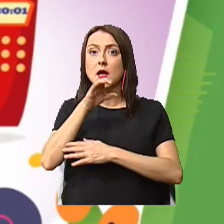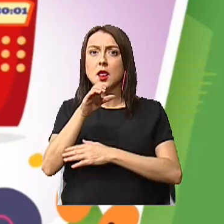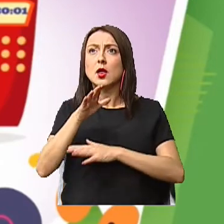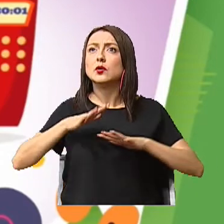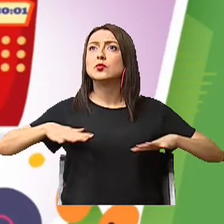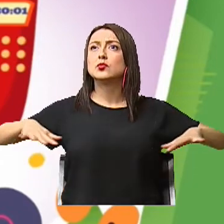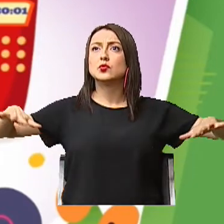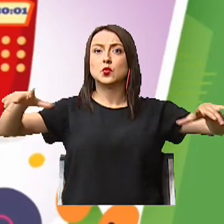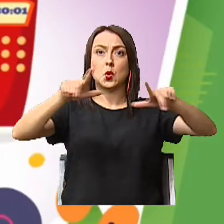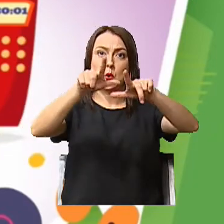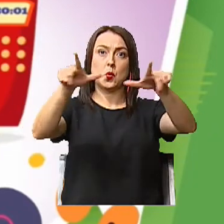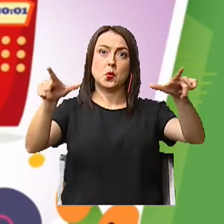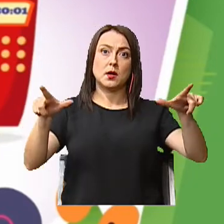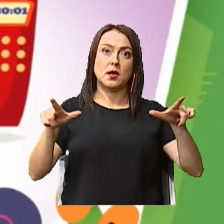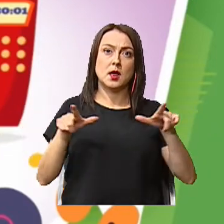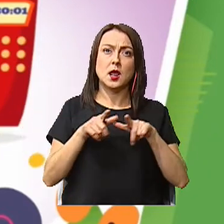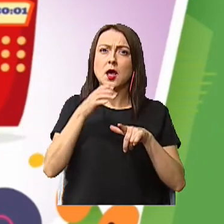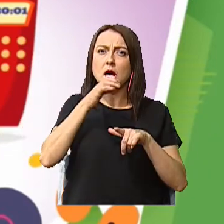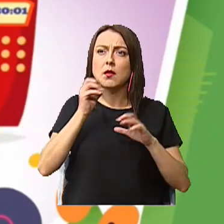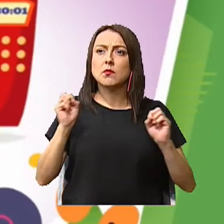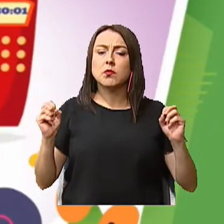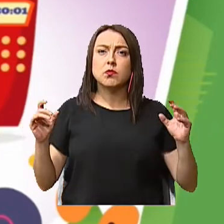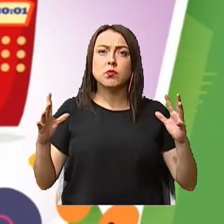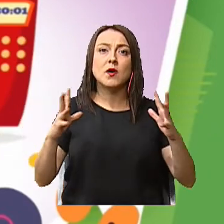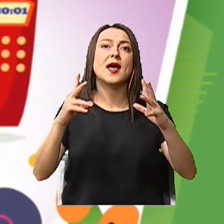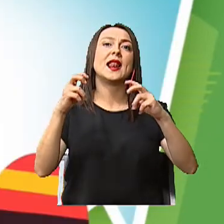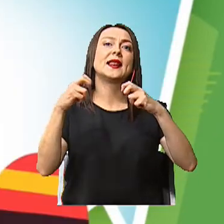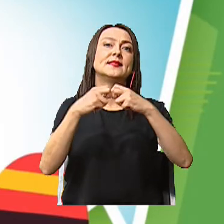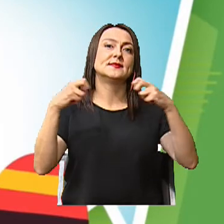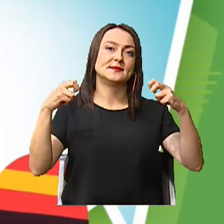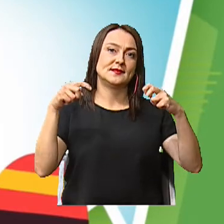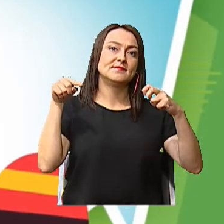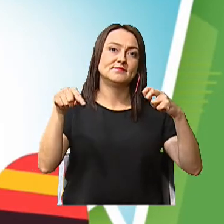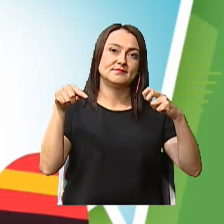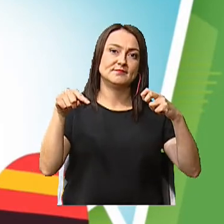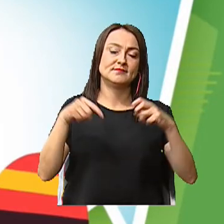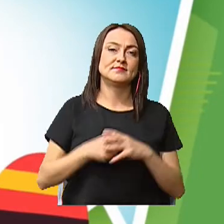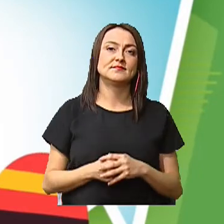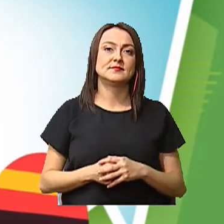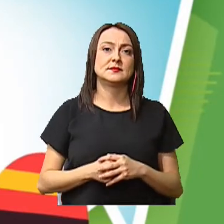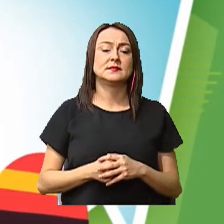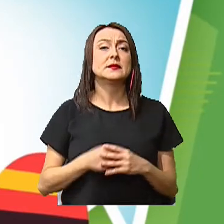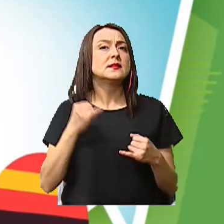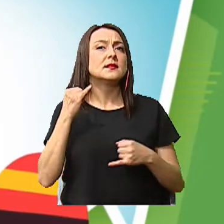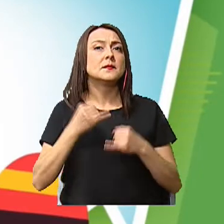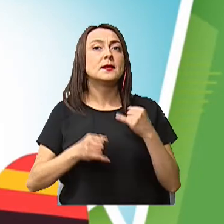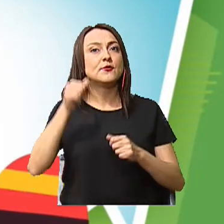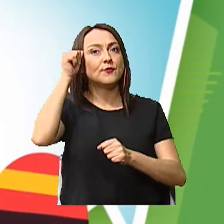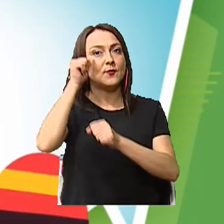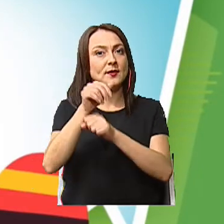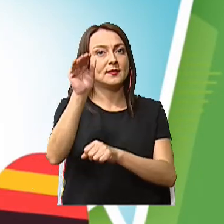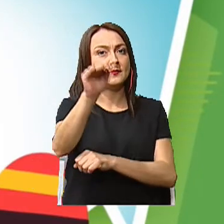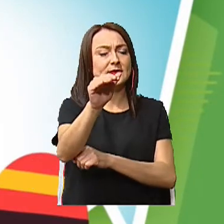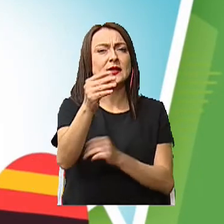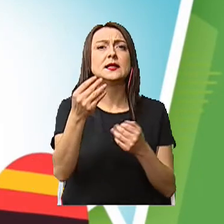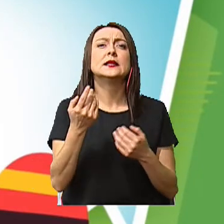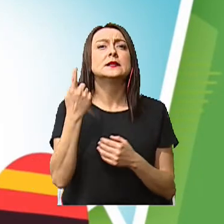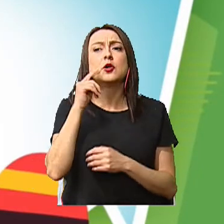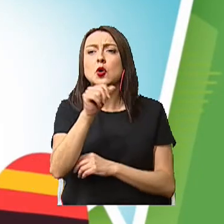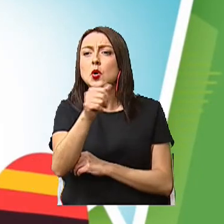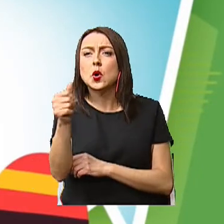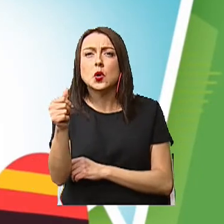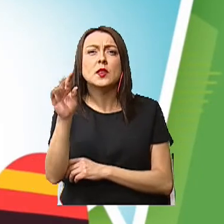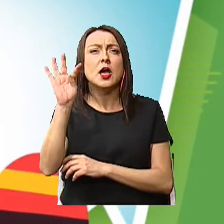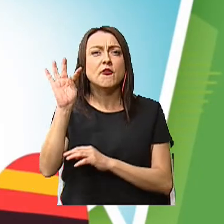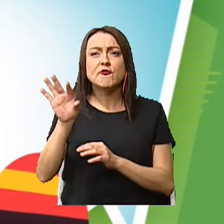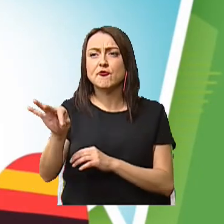en donde vas a estar a través de la electricidad Para finalizar, recuerda Trata a los demás de la